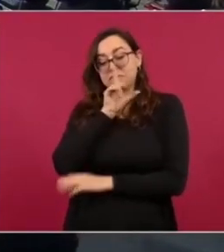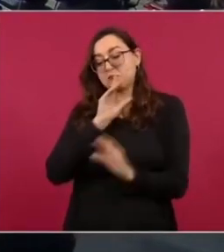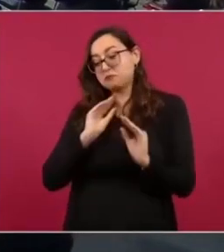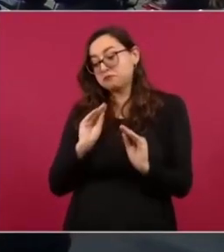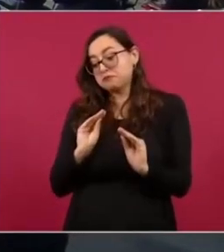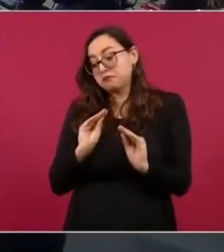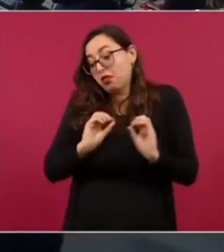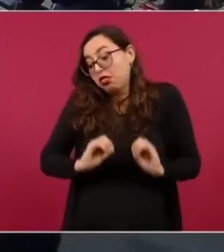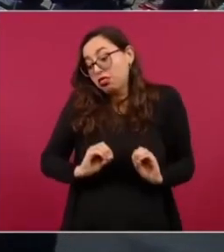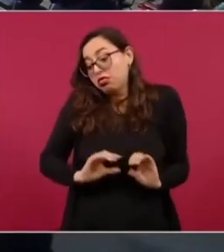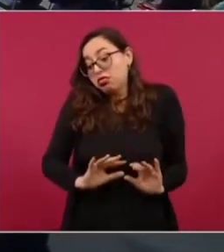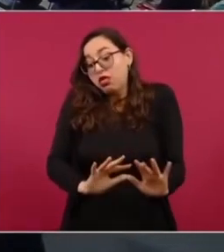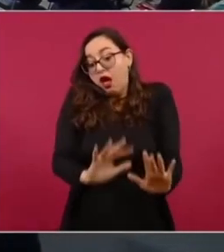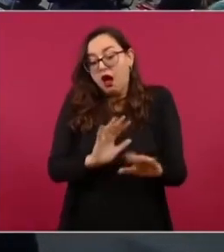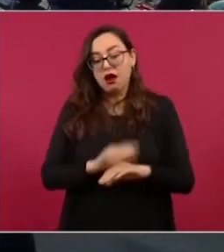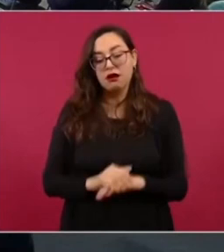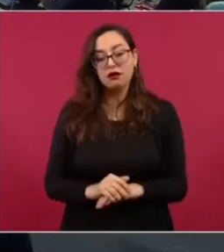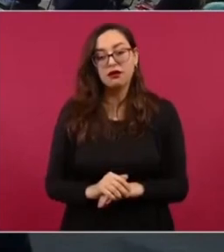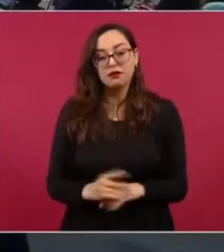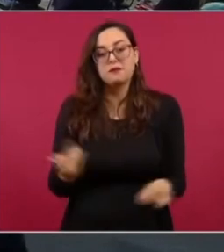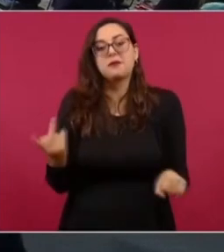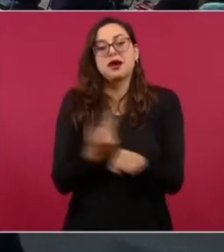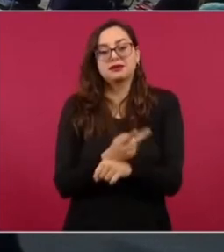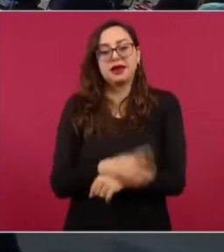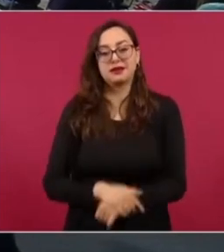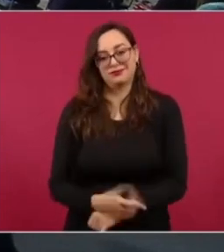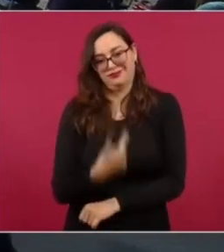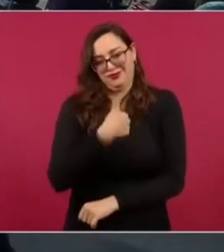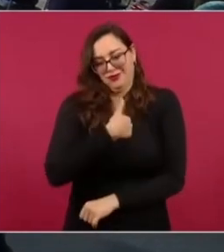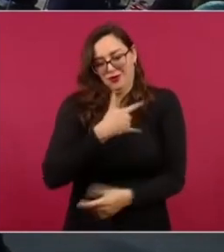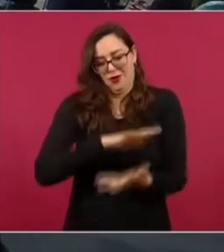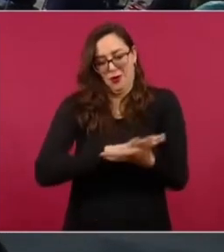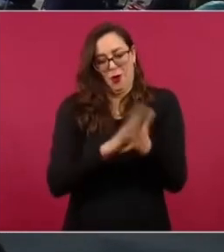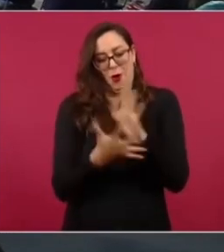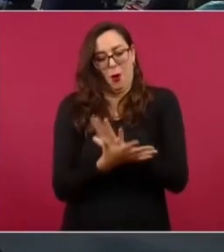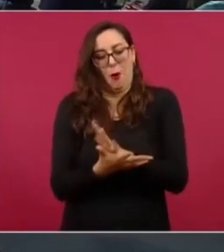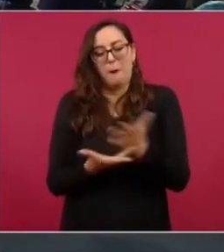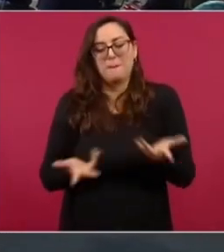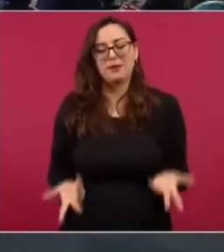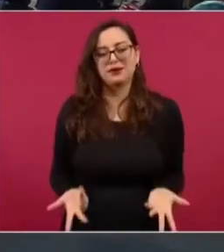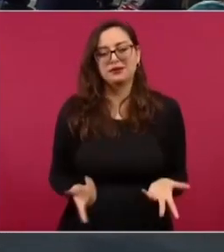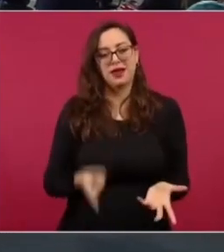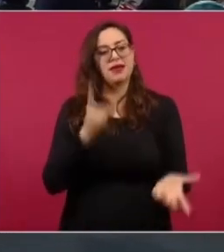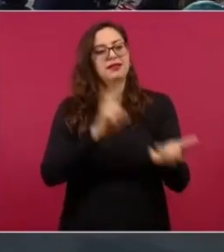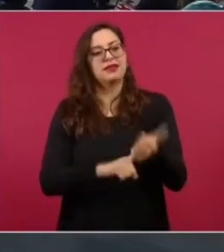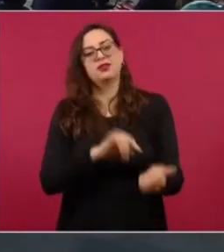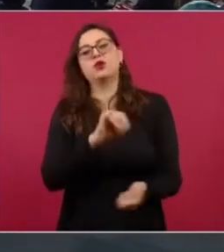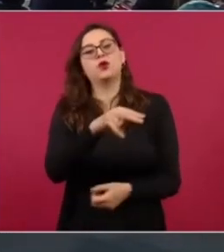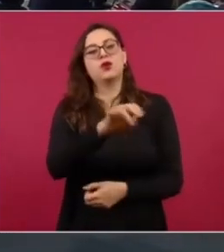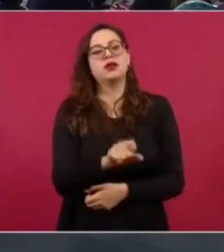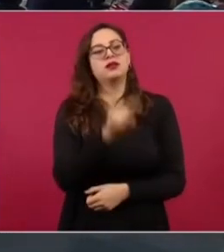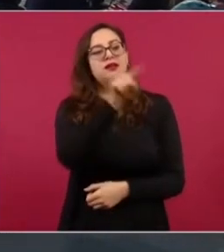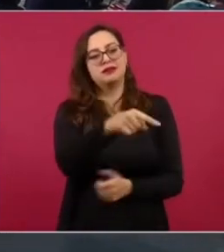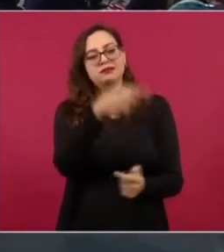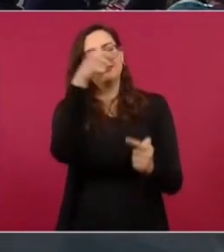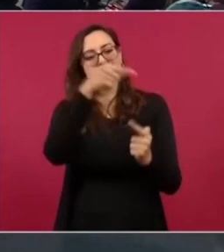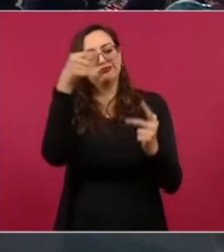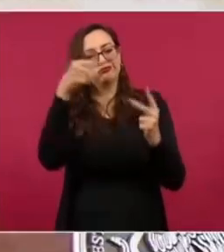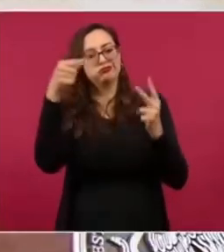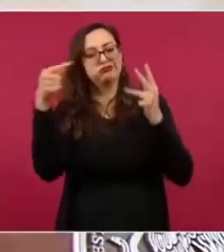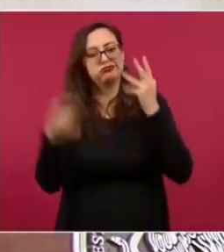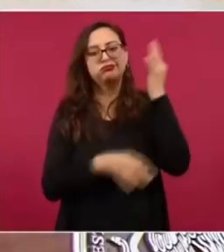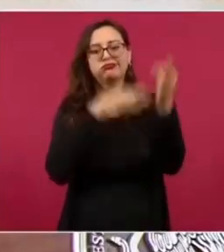a estar convalidando toda la campaña de